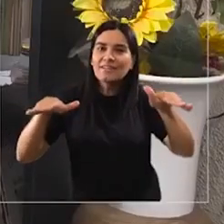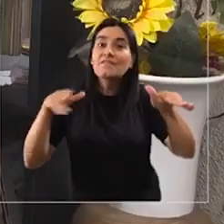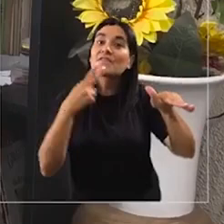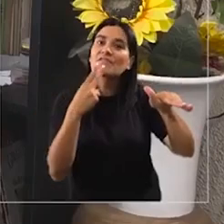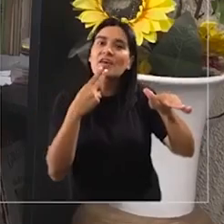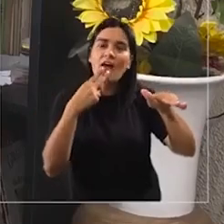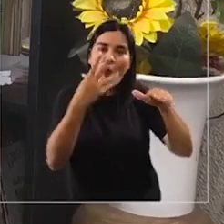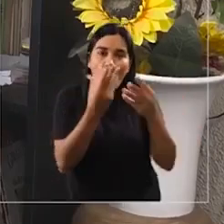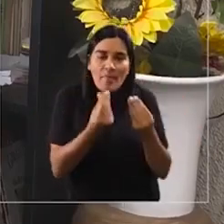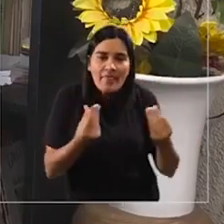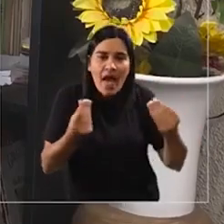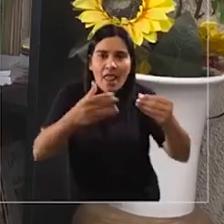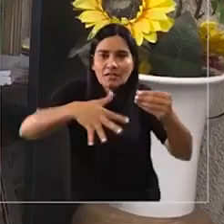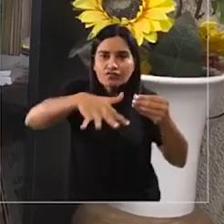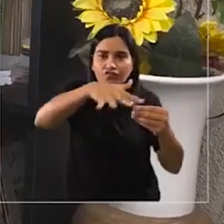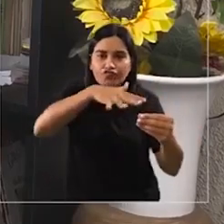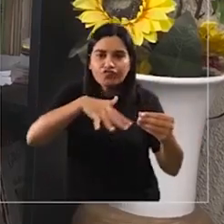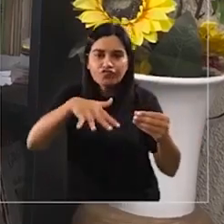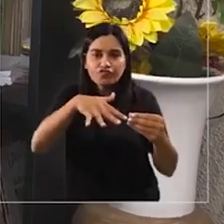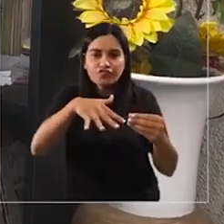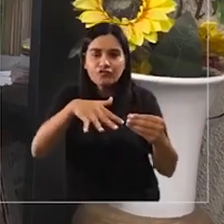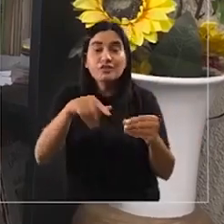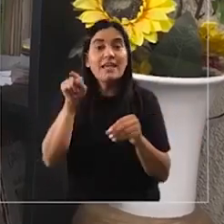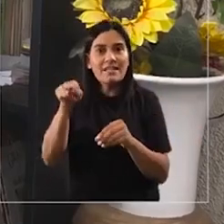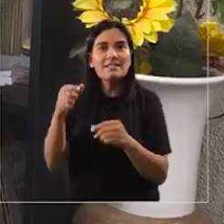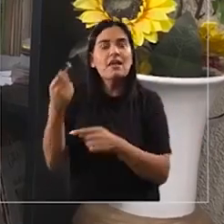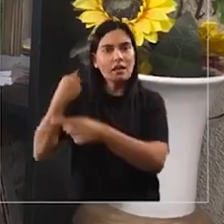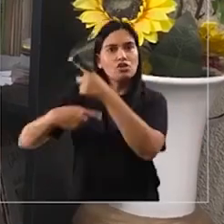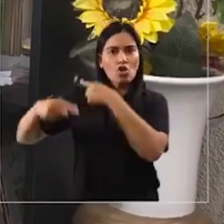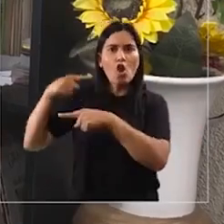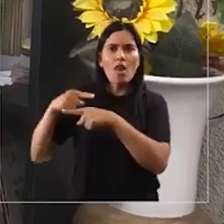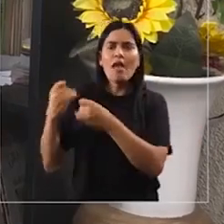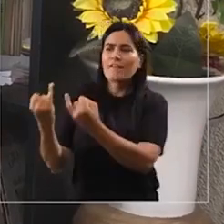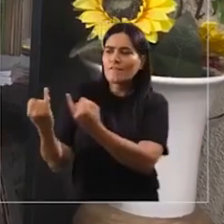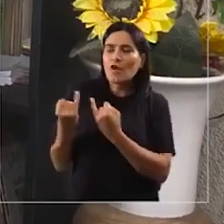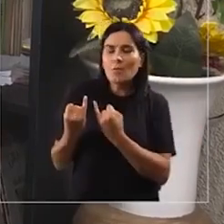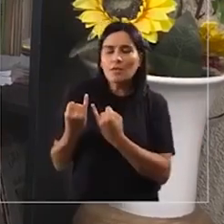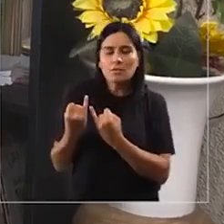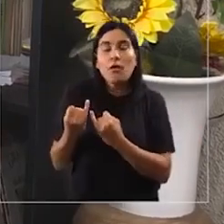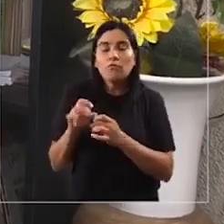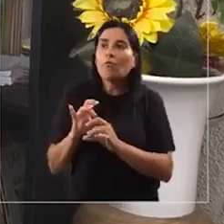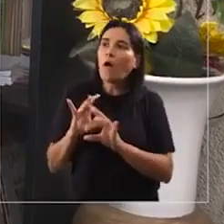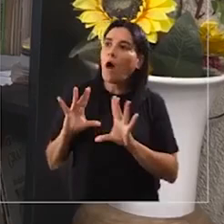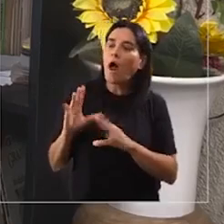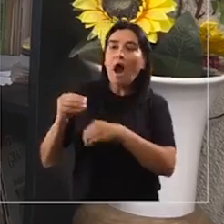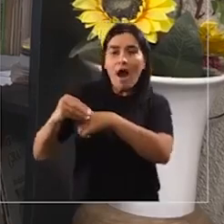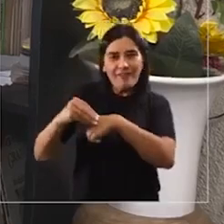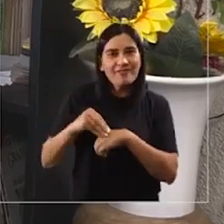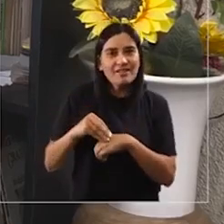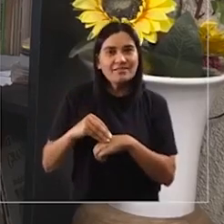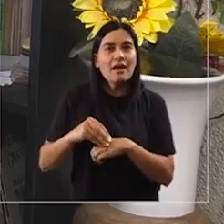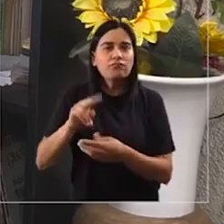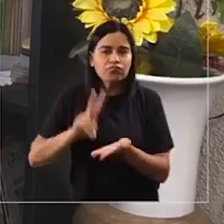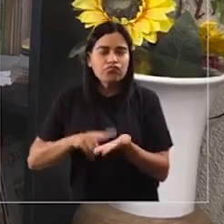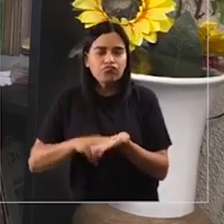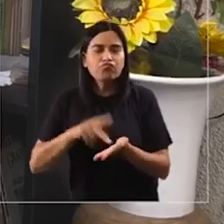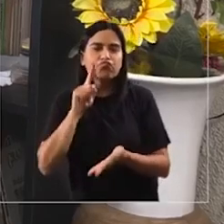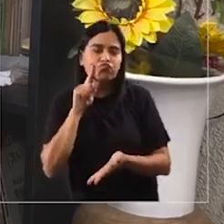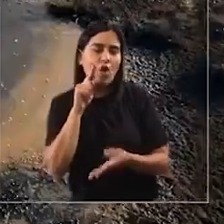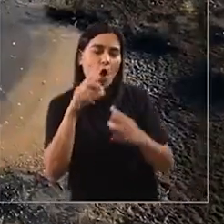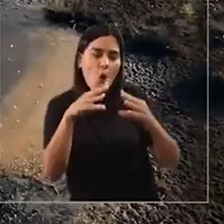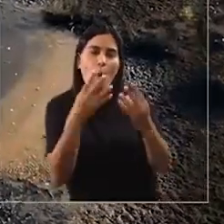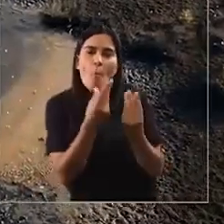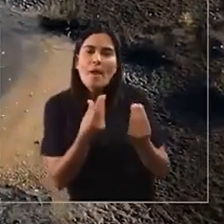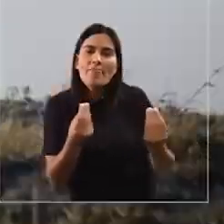Greda. Entonces, el primer antecedente histórico, objetivo, que nos puede decir de la presencia de los humedales en